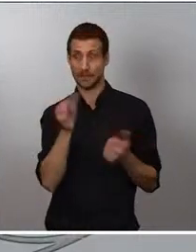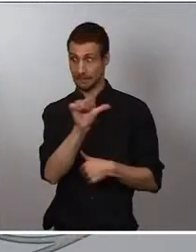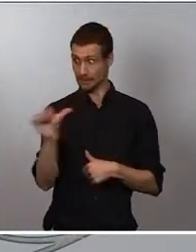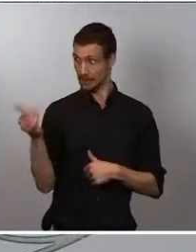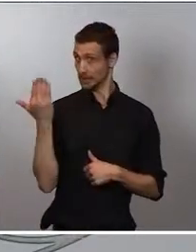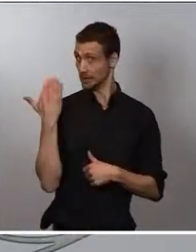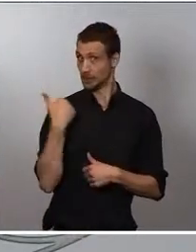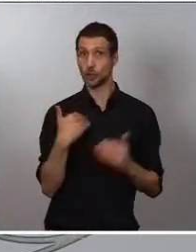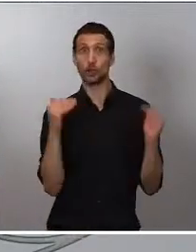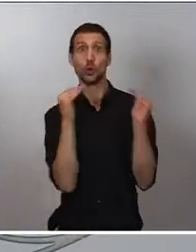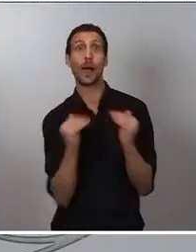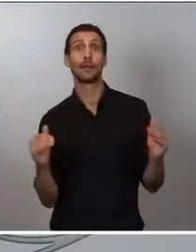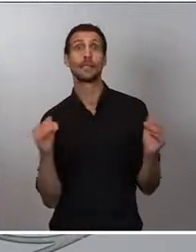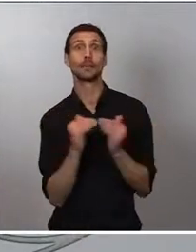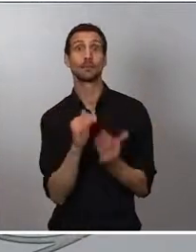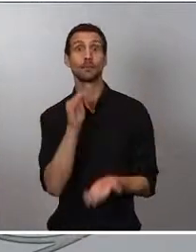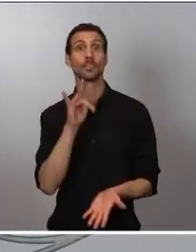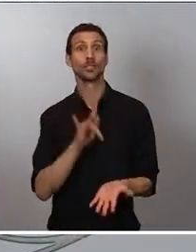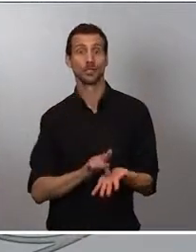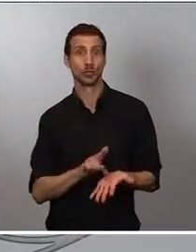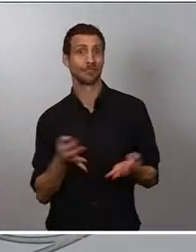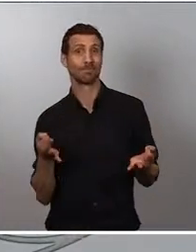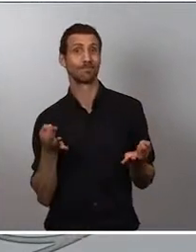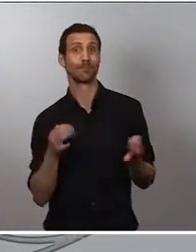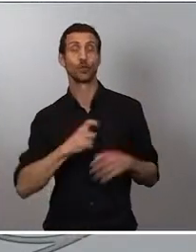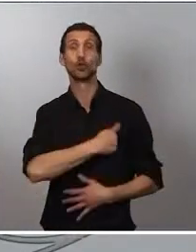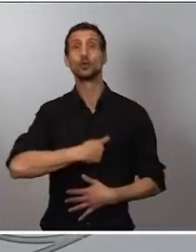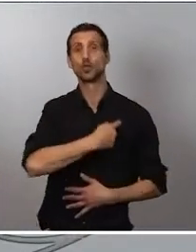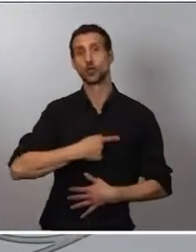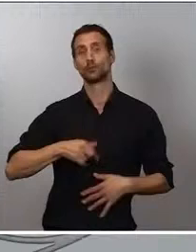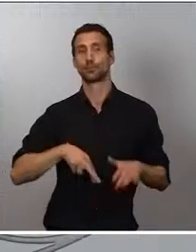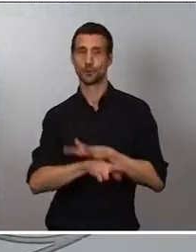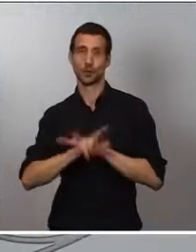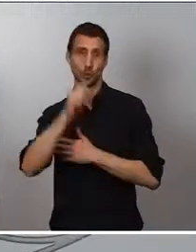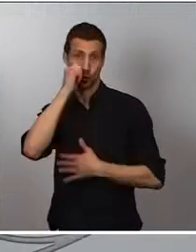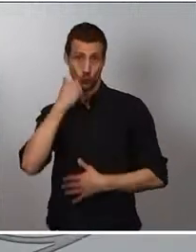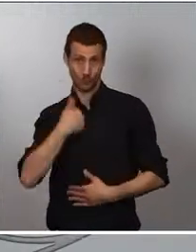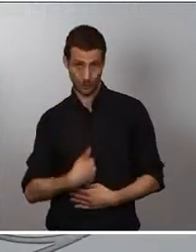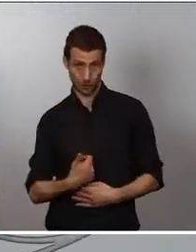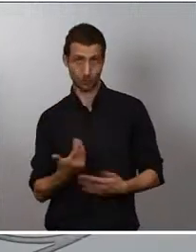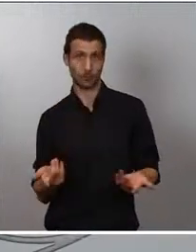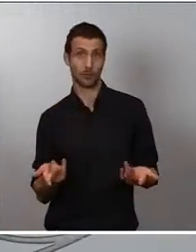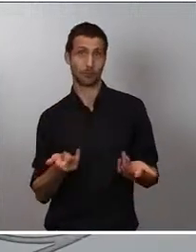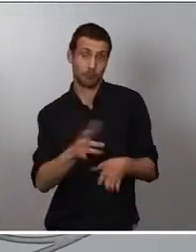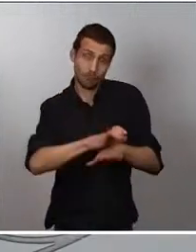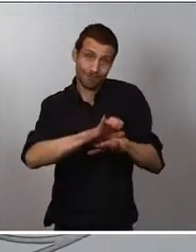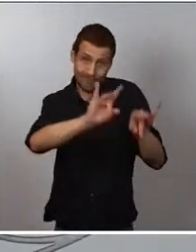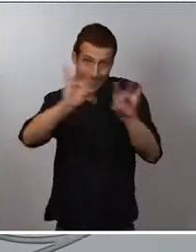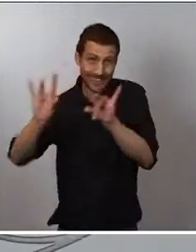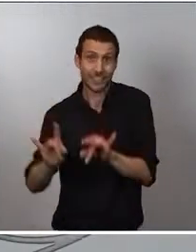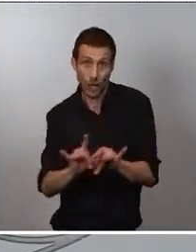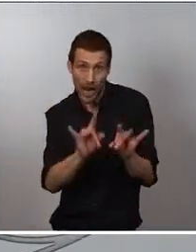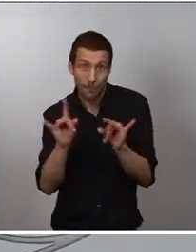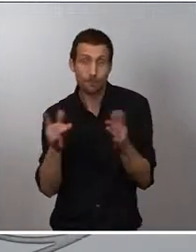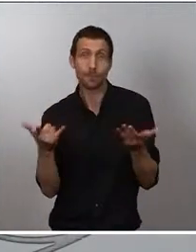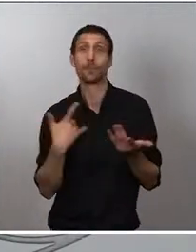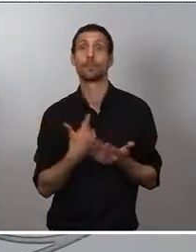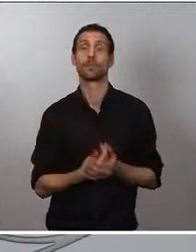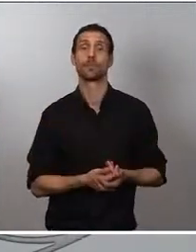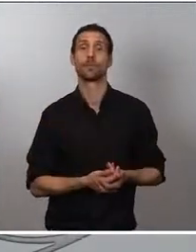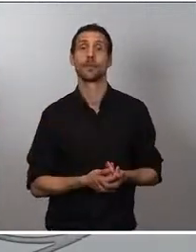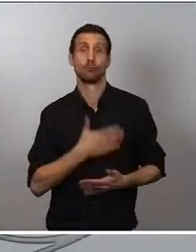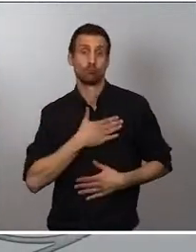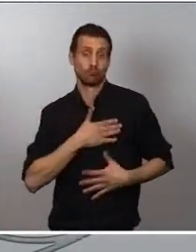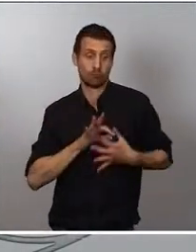celebró la Comisión de Recursos Humanos del Consejo Interterritorial, es un órgano colegiado de este consejo, y ahí se les